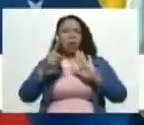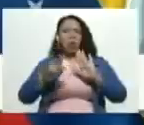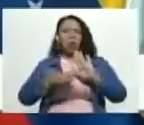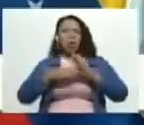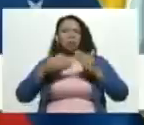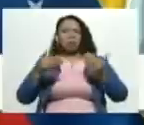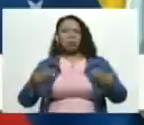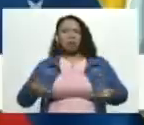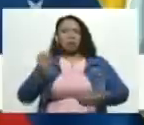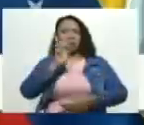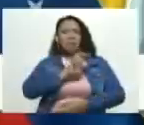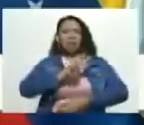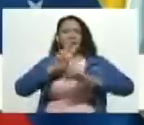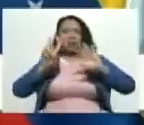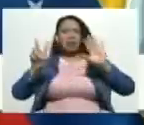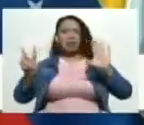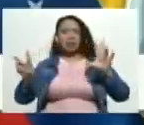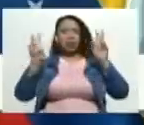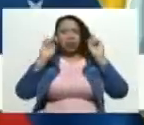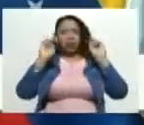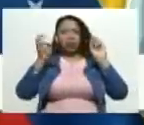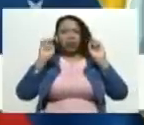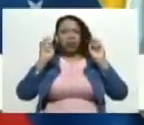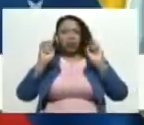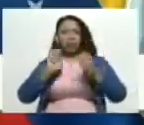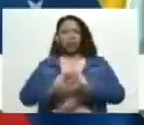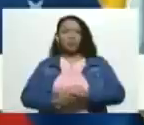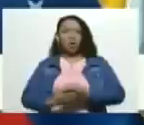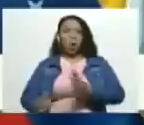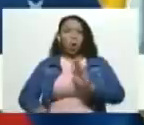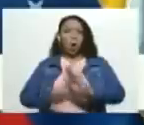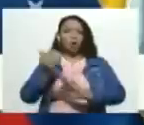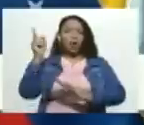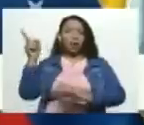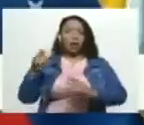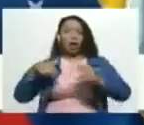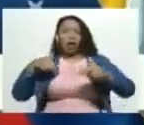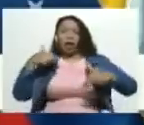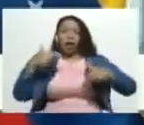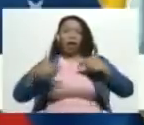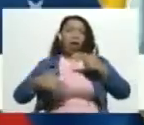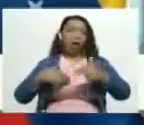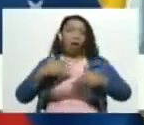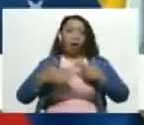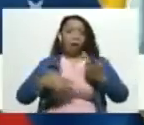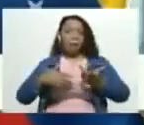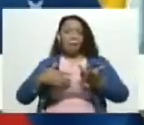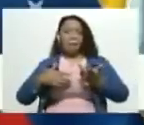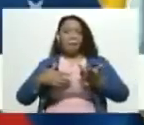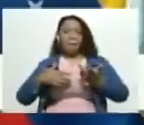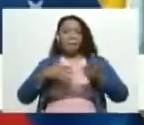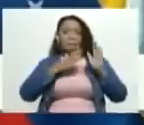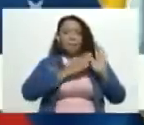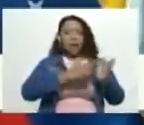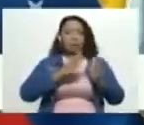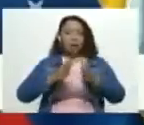27 causas contra esta banda de delincuencia organizada